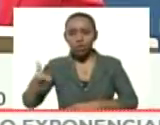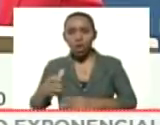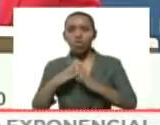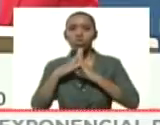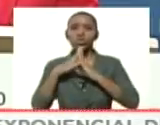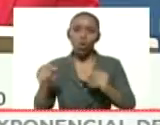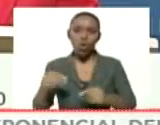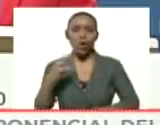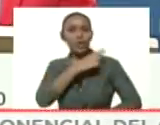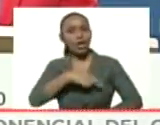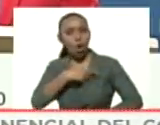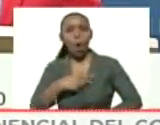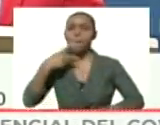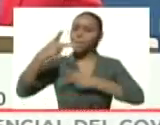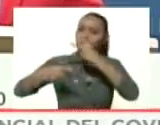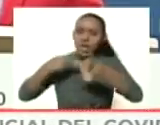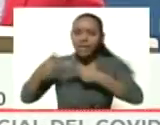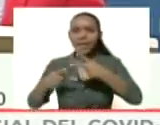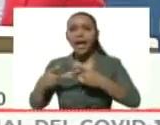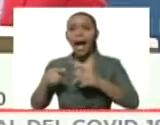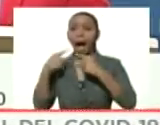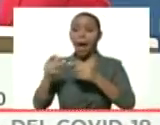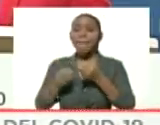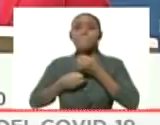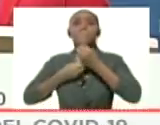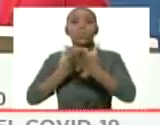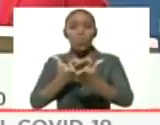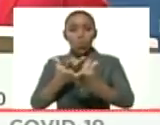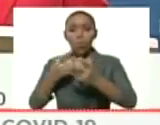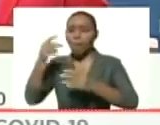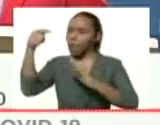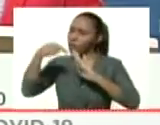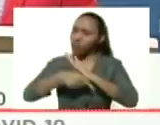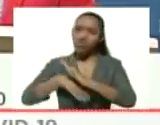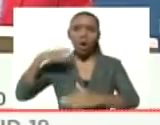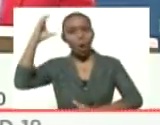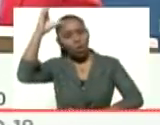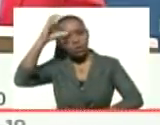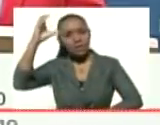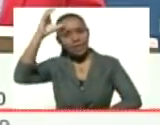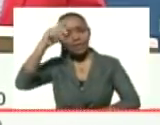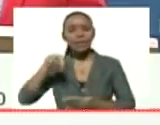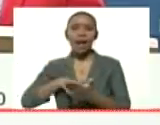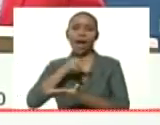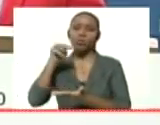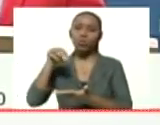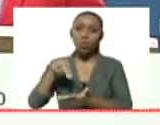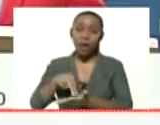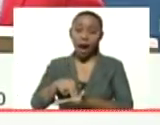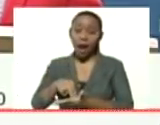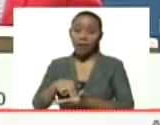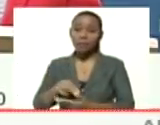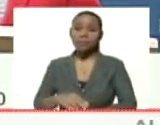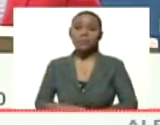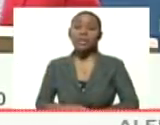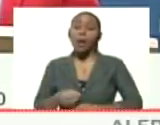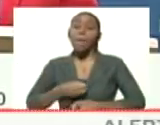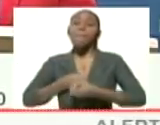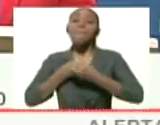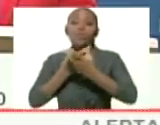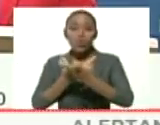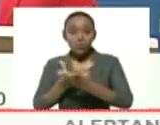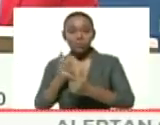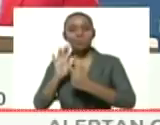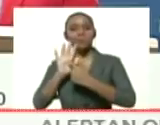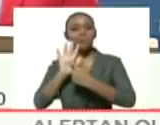tendencias religiosas, políticas, han expresado una profunda conciencia nacional y han expresado y